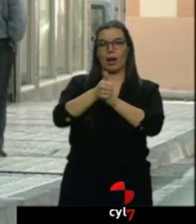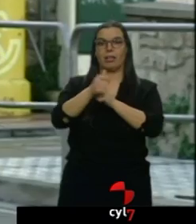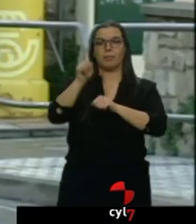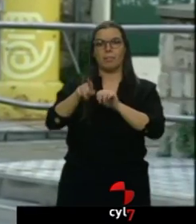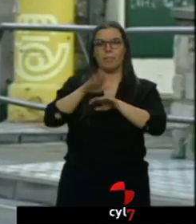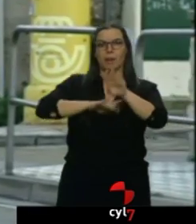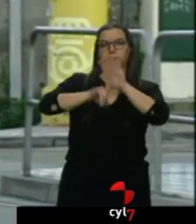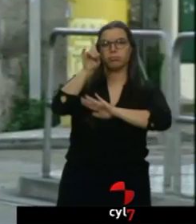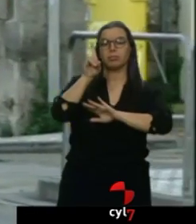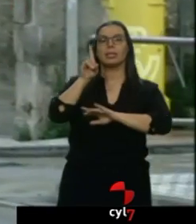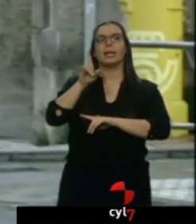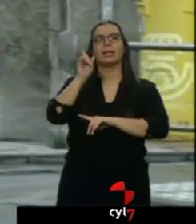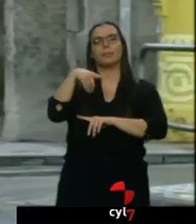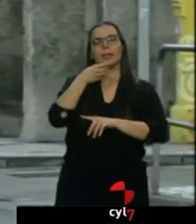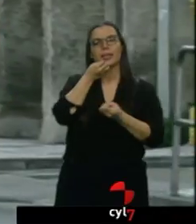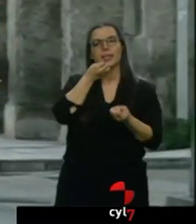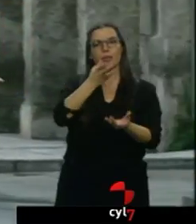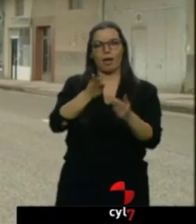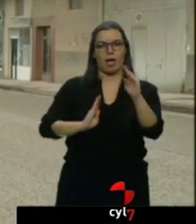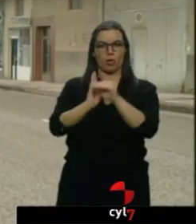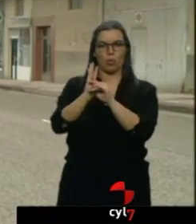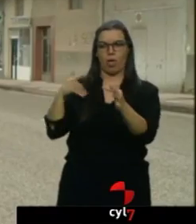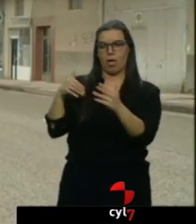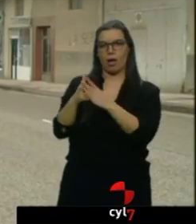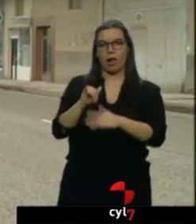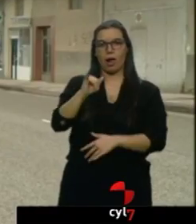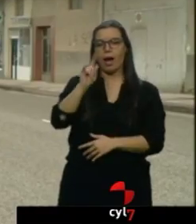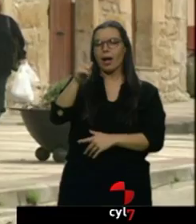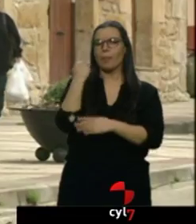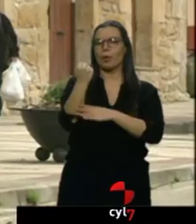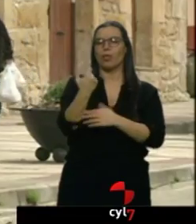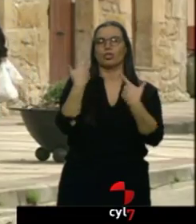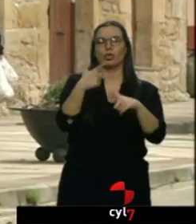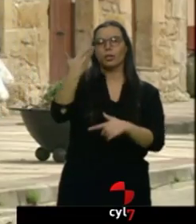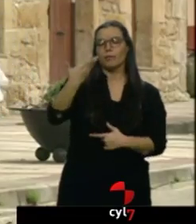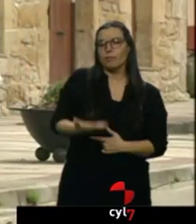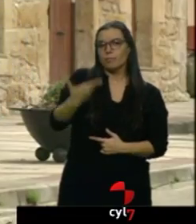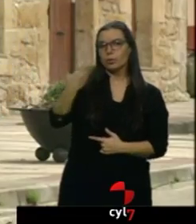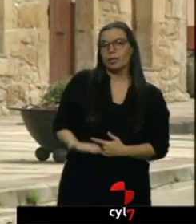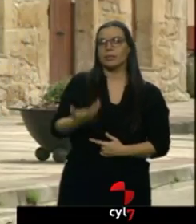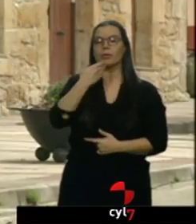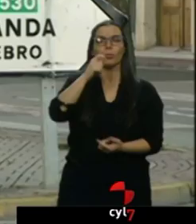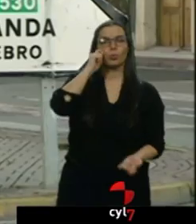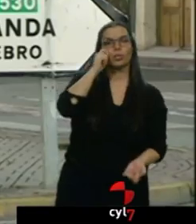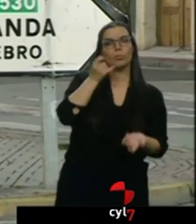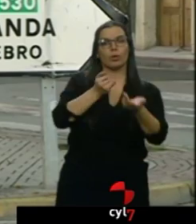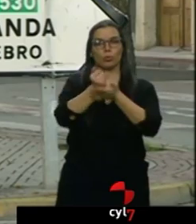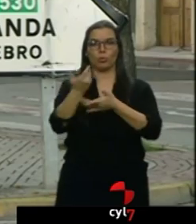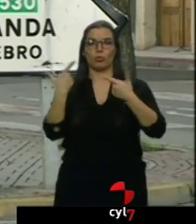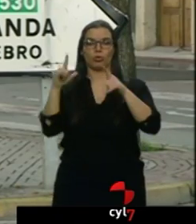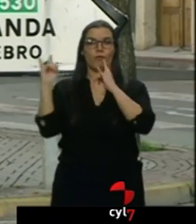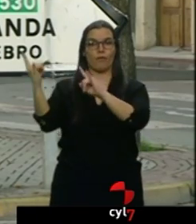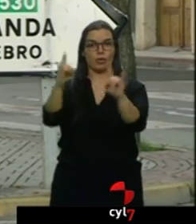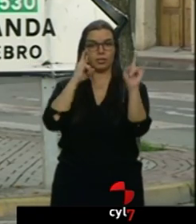informarán de las ayudas ya existentes. Todo aprovechando los sectores potenciales en la zona, como el turismo, la agricultura o el sector forestal.